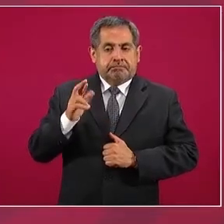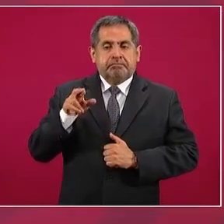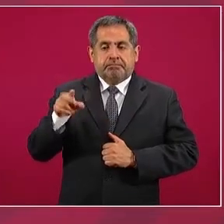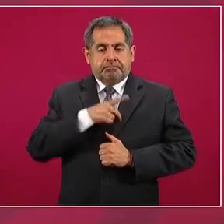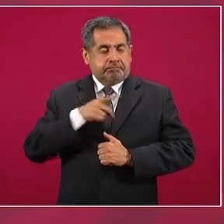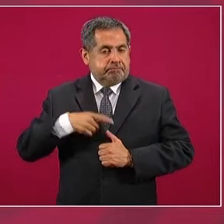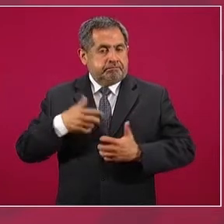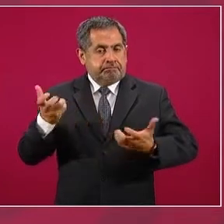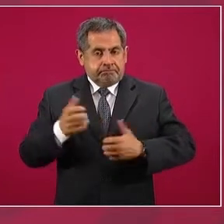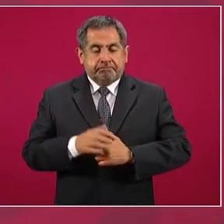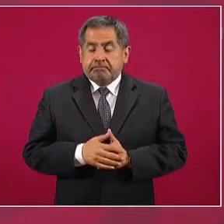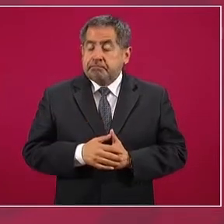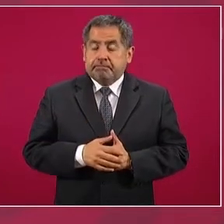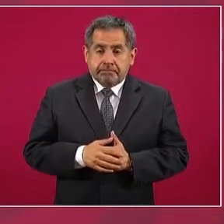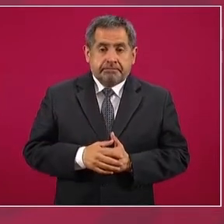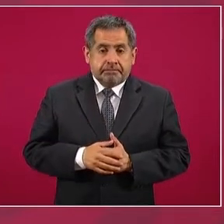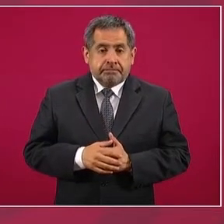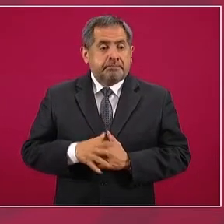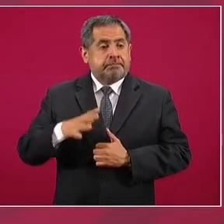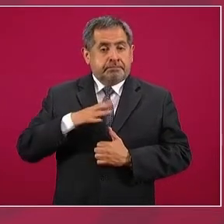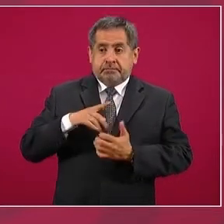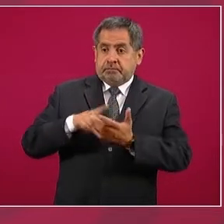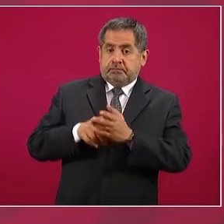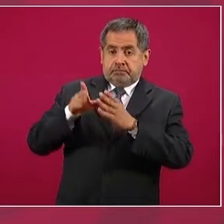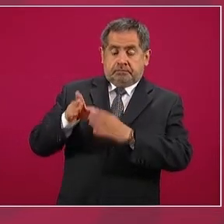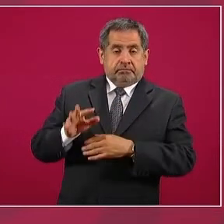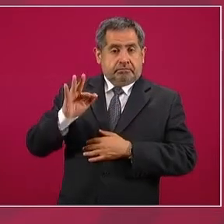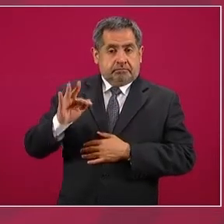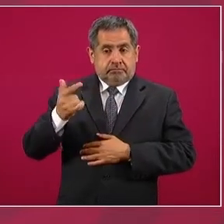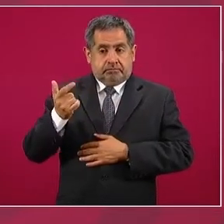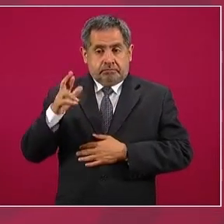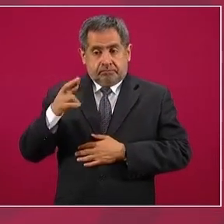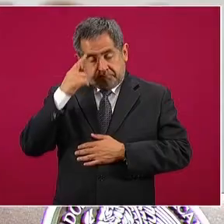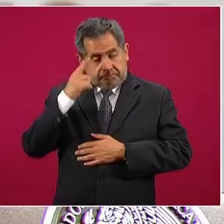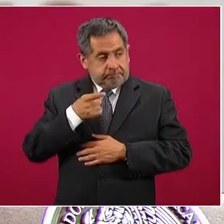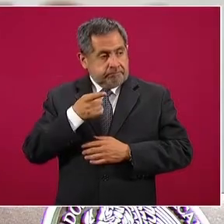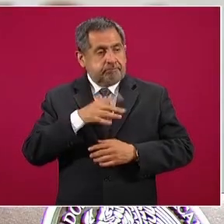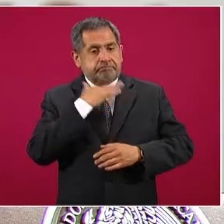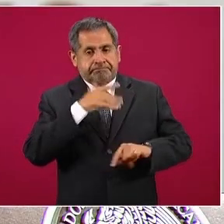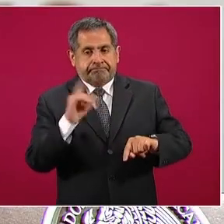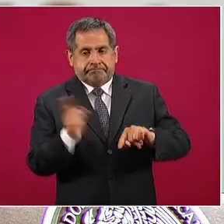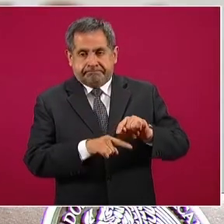actuar y ya hay una fiscalía anticorrupción